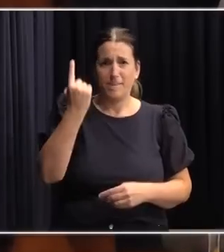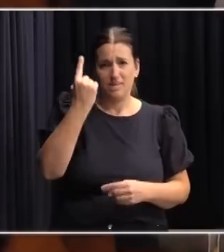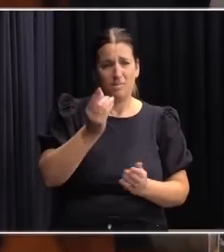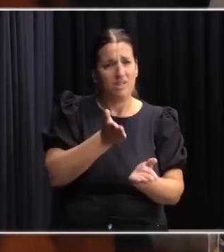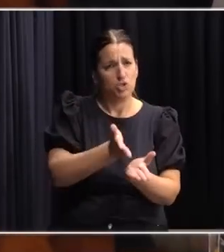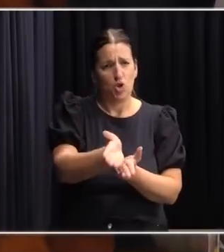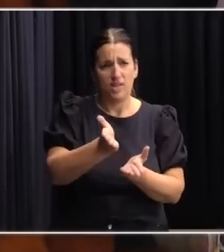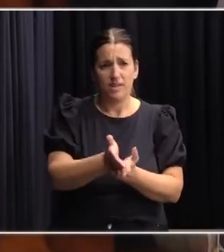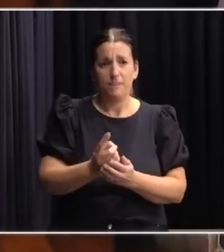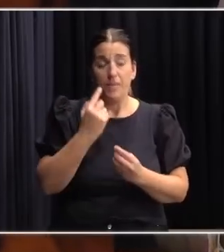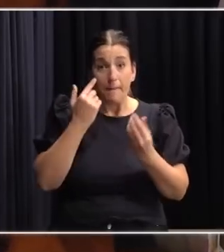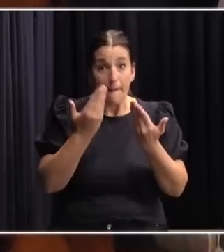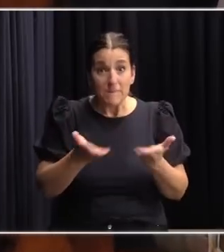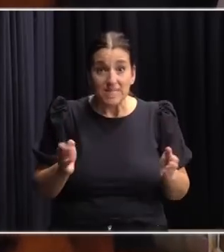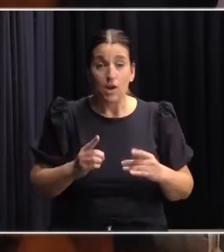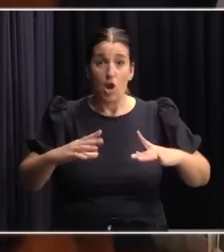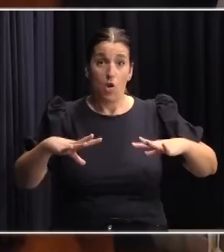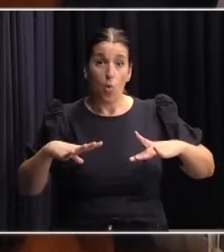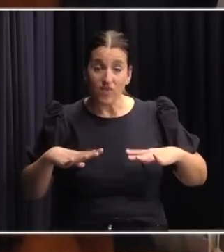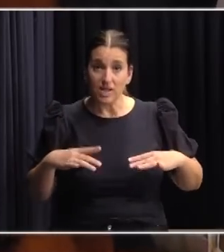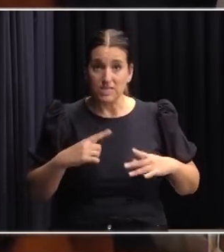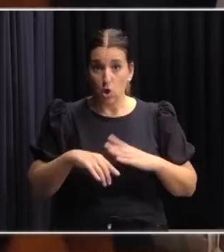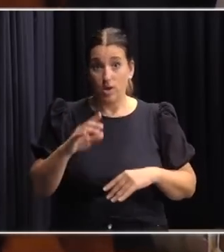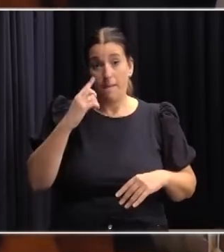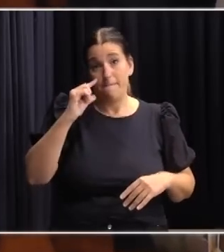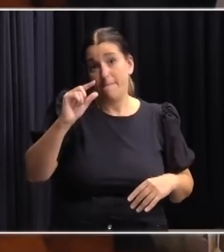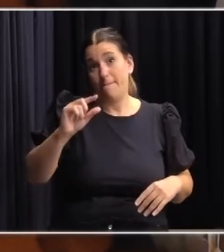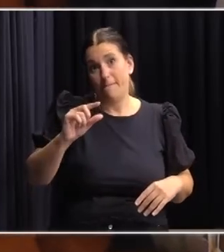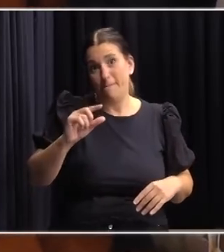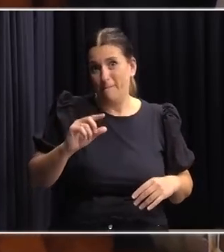Para empezar, con las jubilaciones más pequeñas.